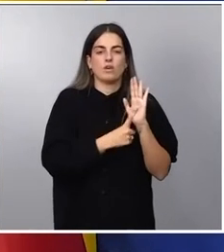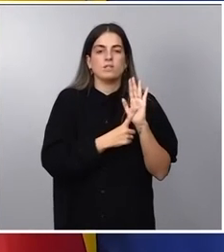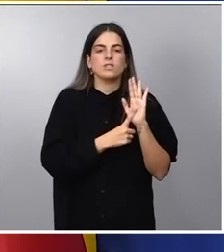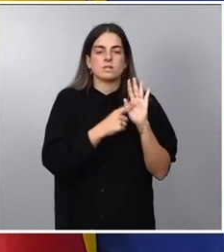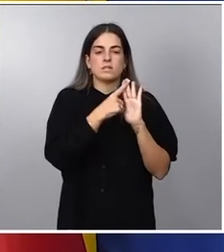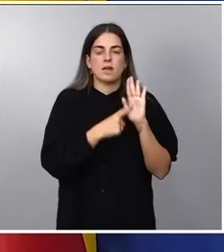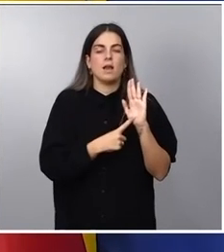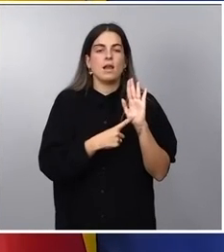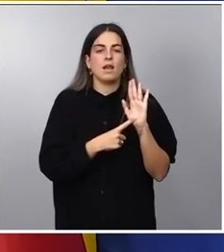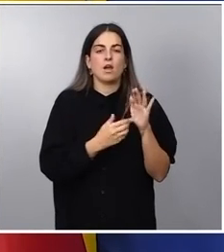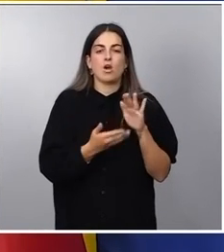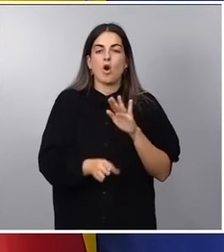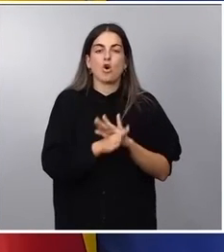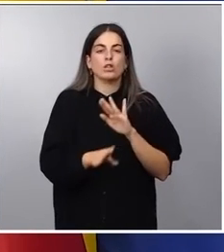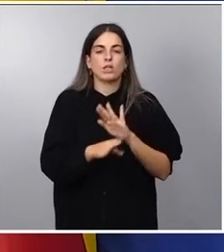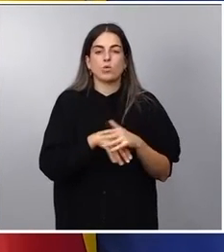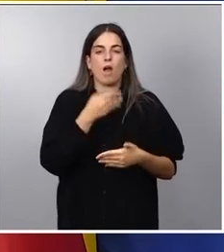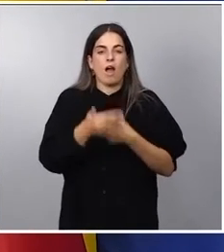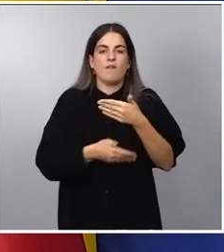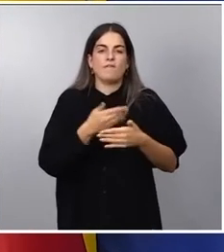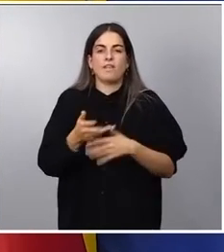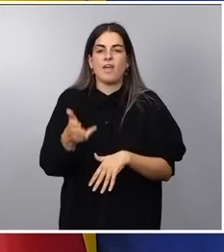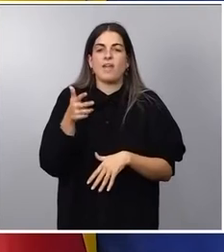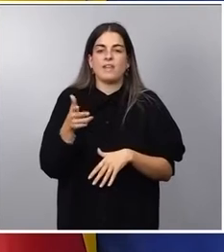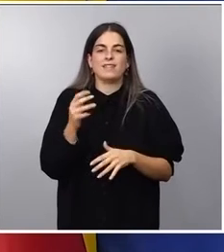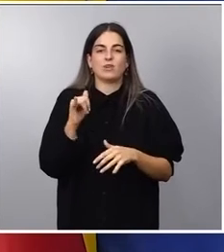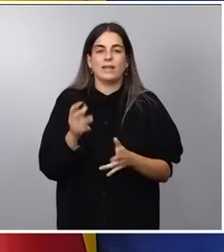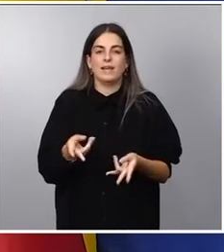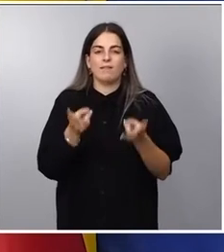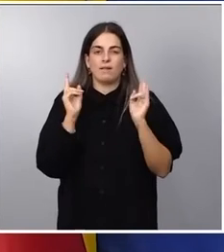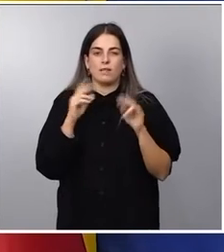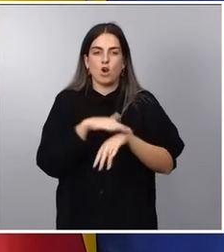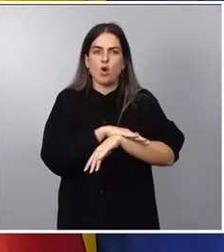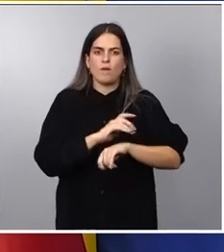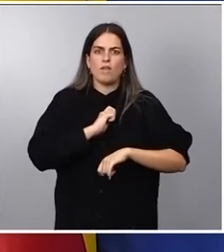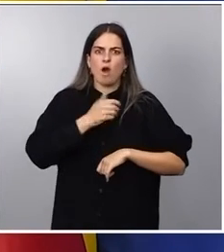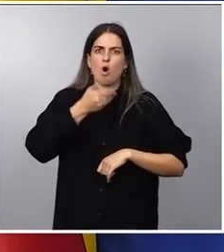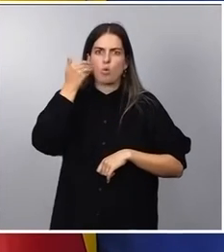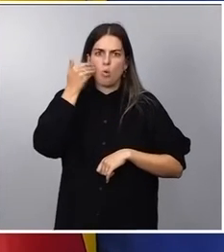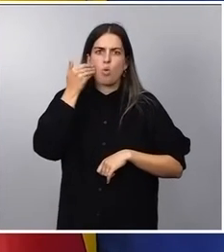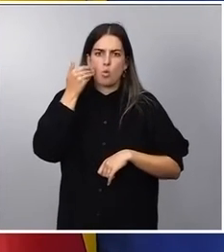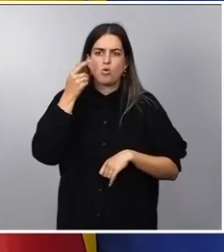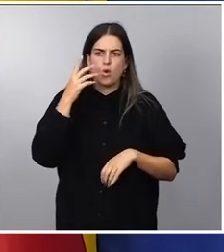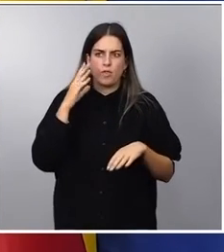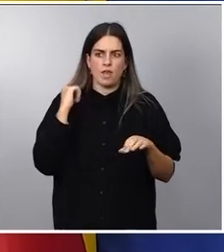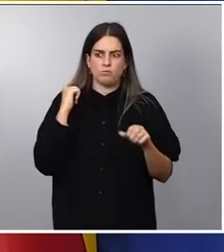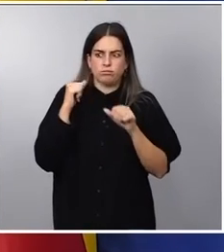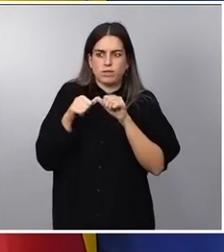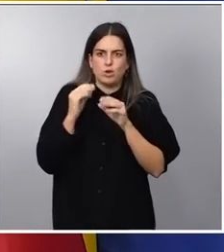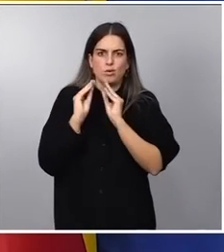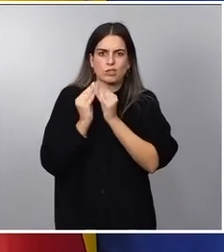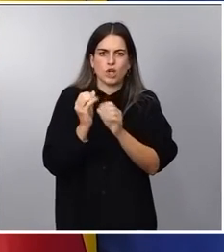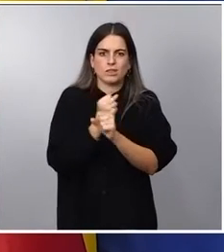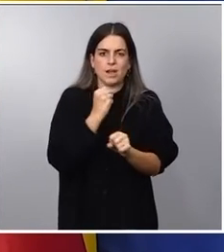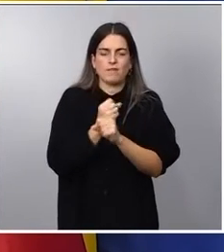senda de los avances en derechos y en libertades. El Gobierno está muy orgulloso del trabajo que hemos hecho y también respetuoso